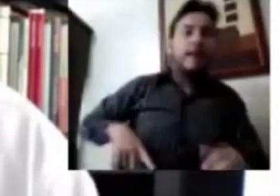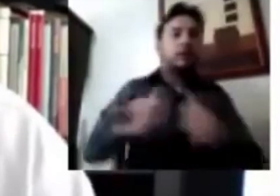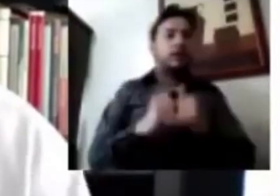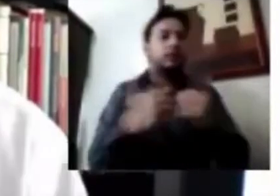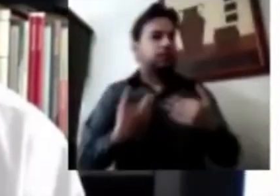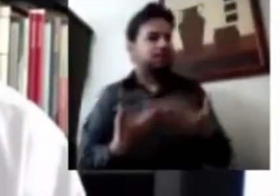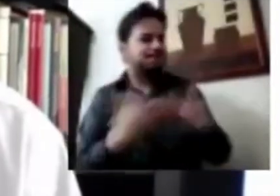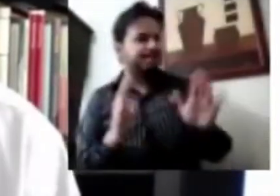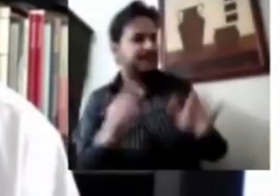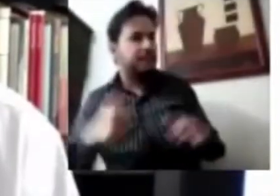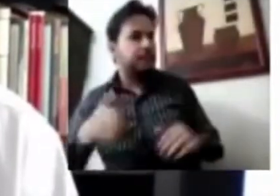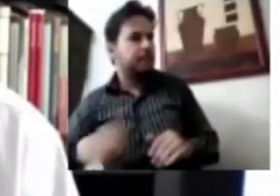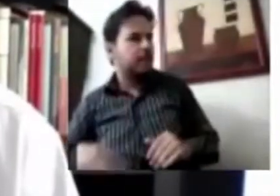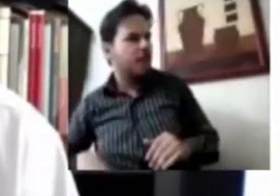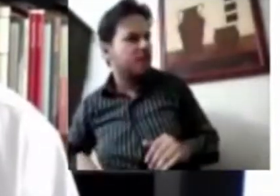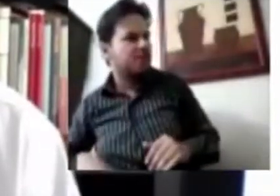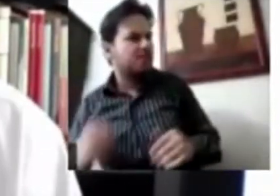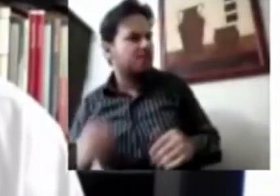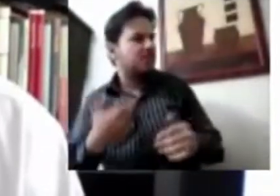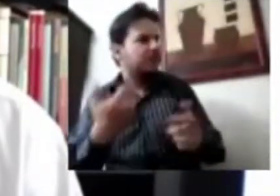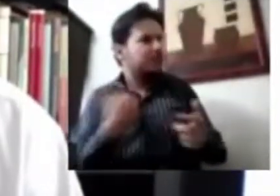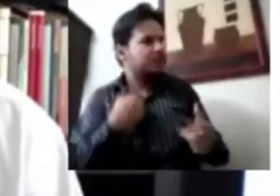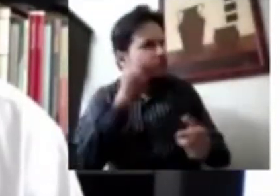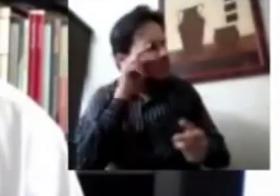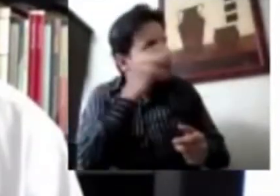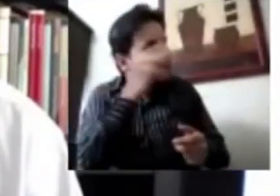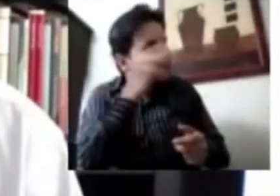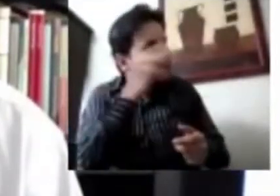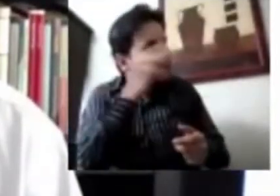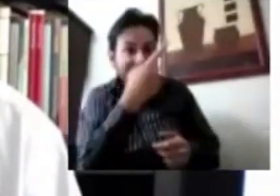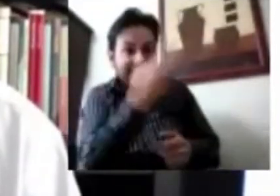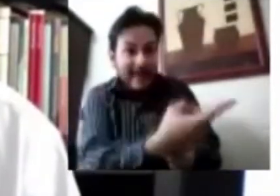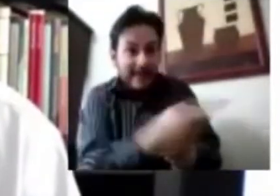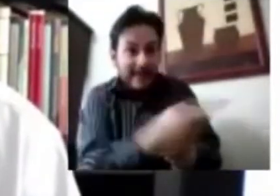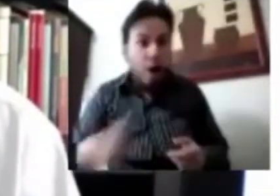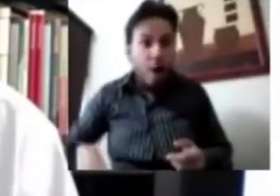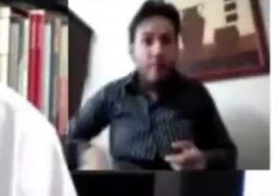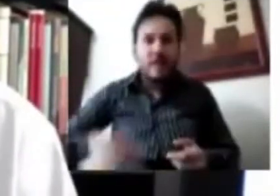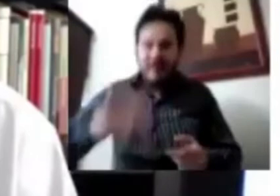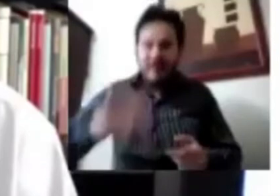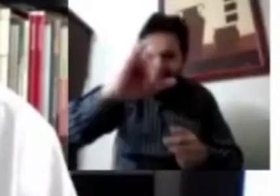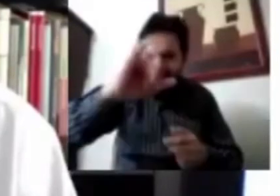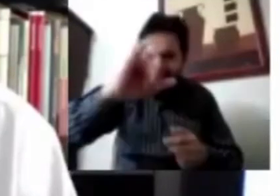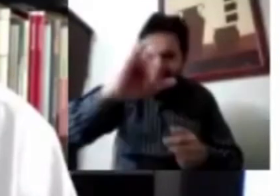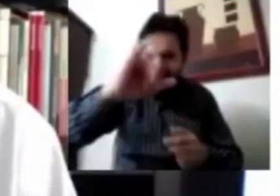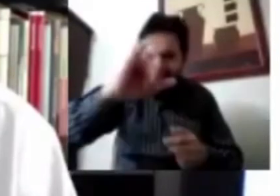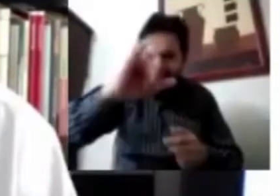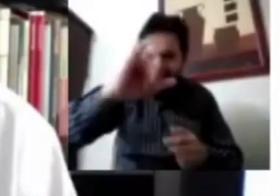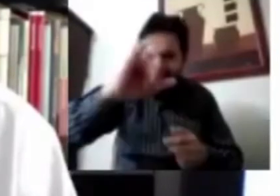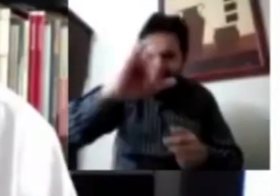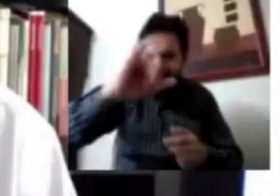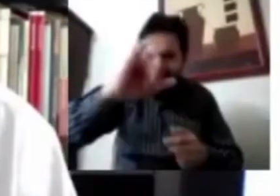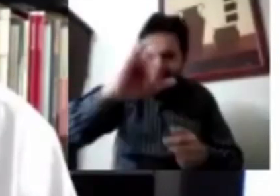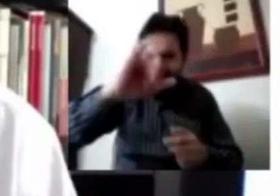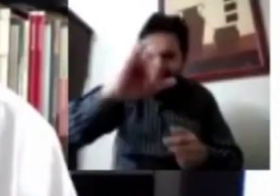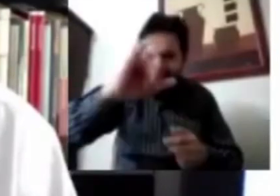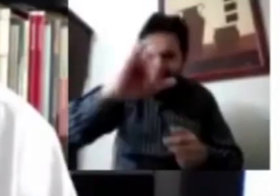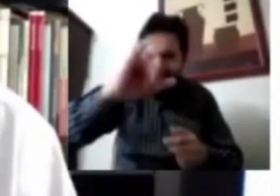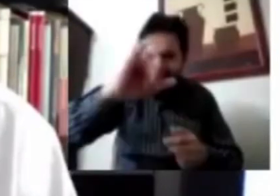va a seguir con esas señales. Entonces, es importante aquí dar también seguimiento al